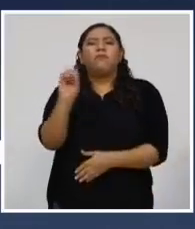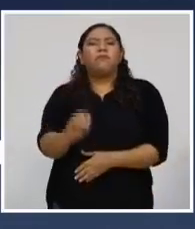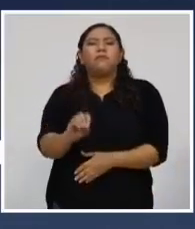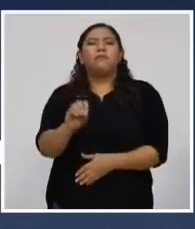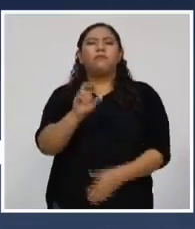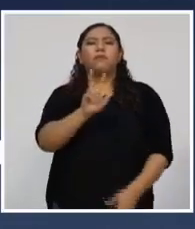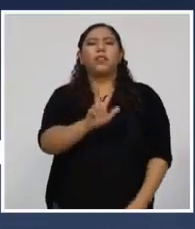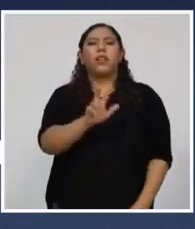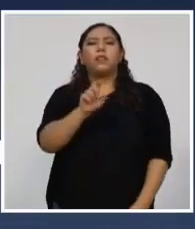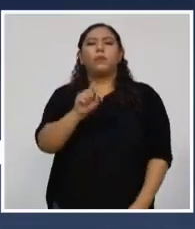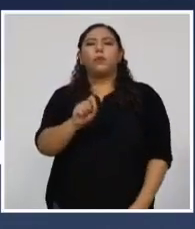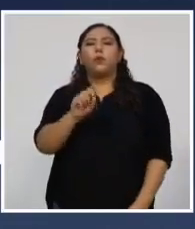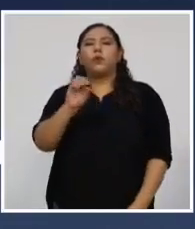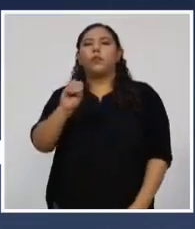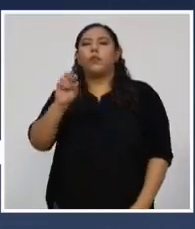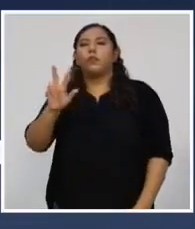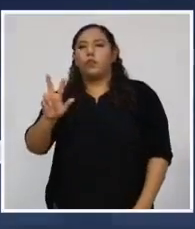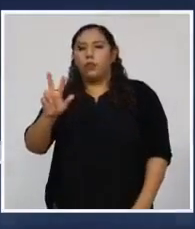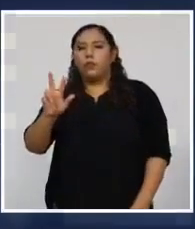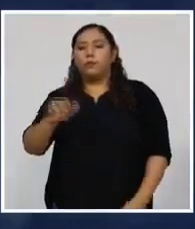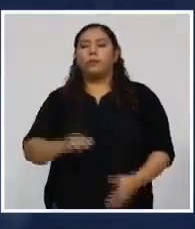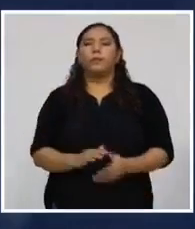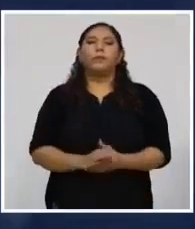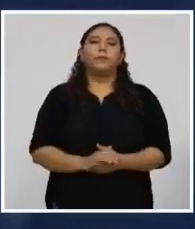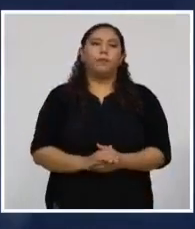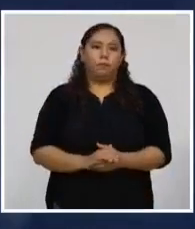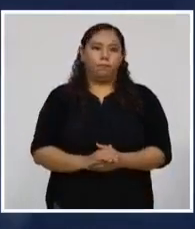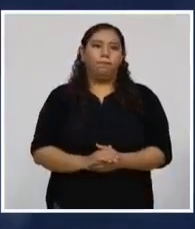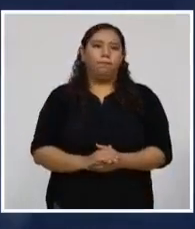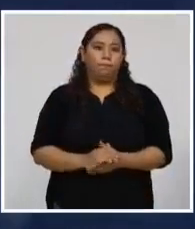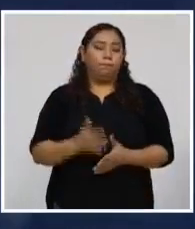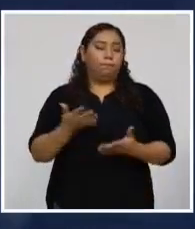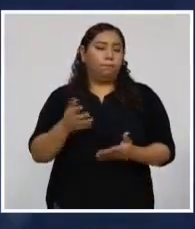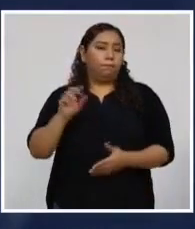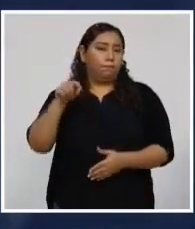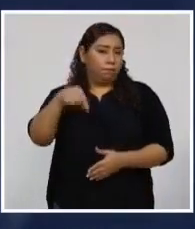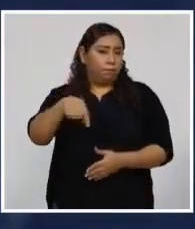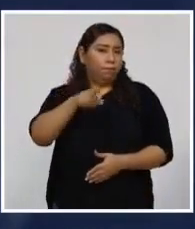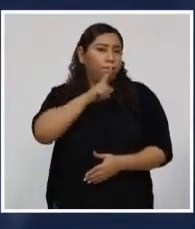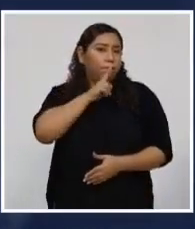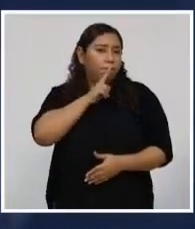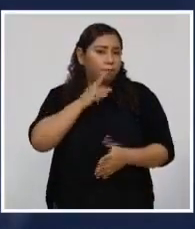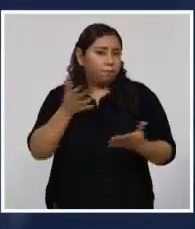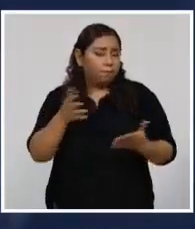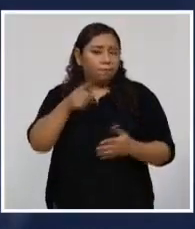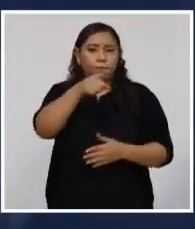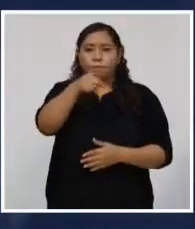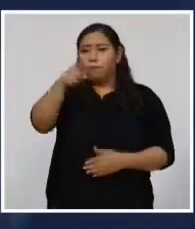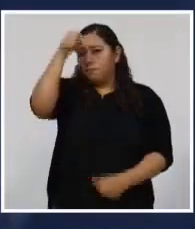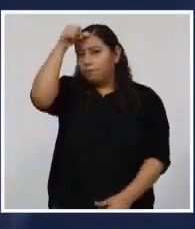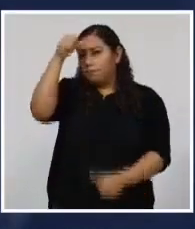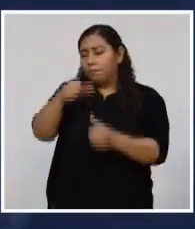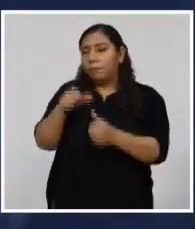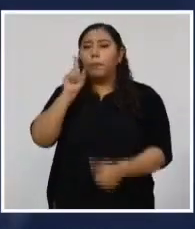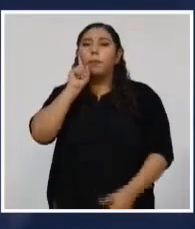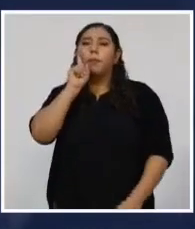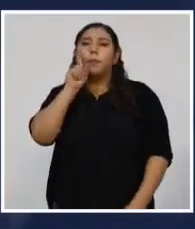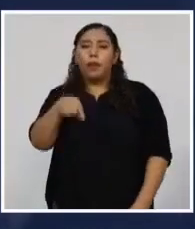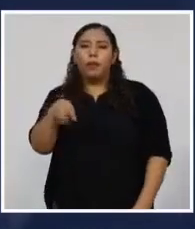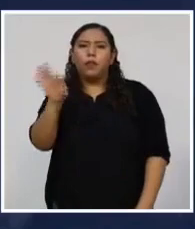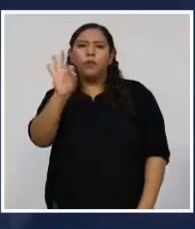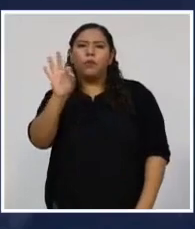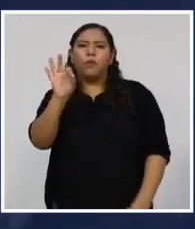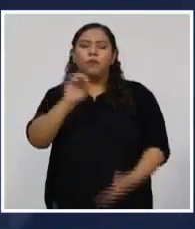de 3.03%. Así está la situación en nuestro país. Y le recordamos, para mañana 9 de octubre,